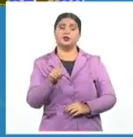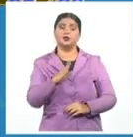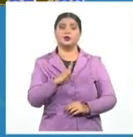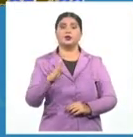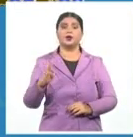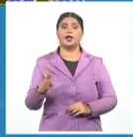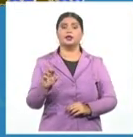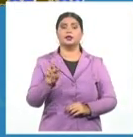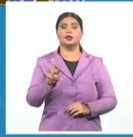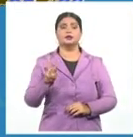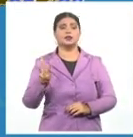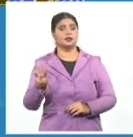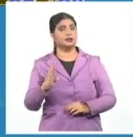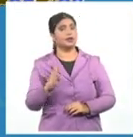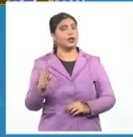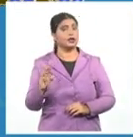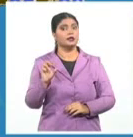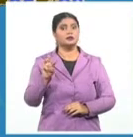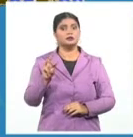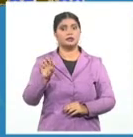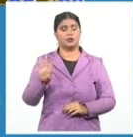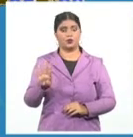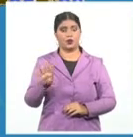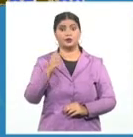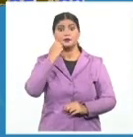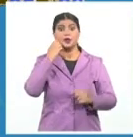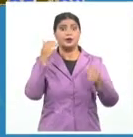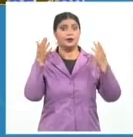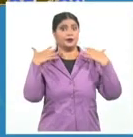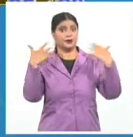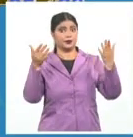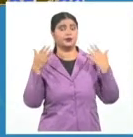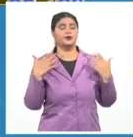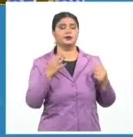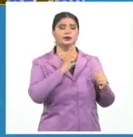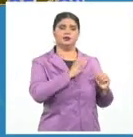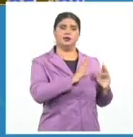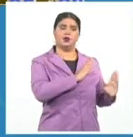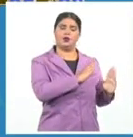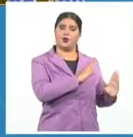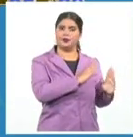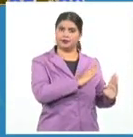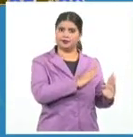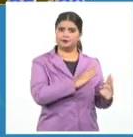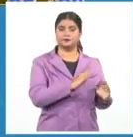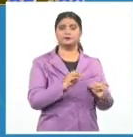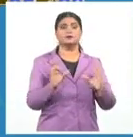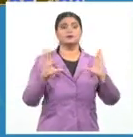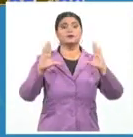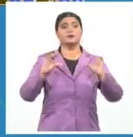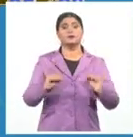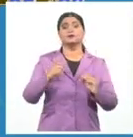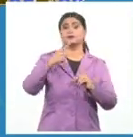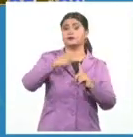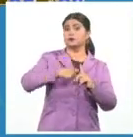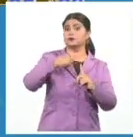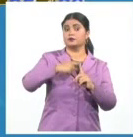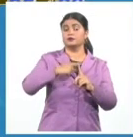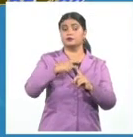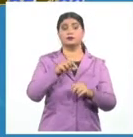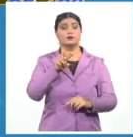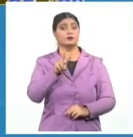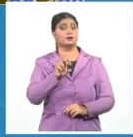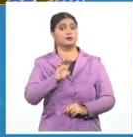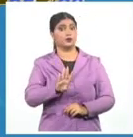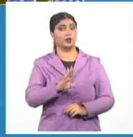33, 34 grados el valor que se alcanzará en el sur oriental, en la noche los valores de temperaturas entre 24 y